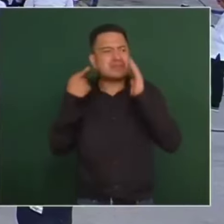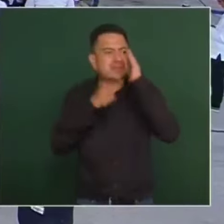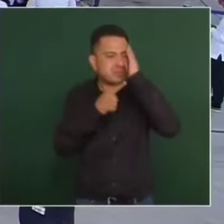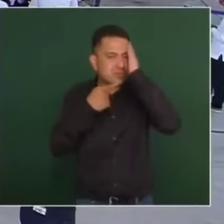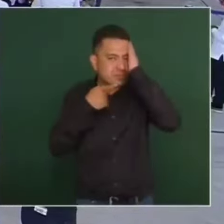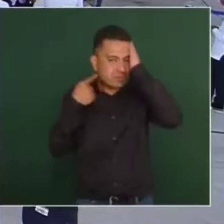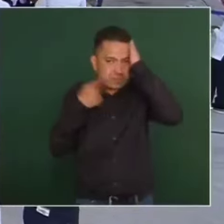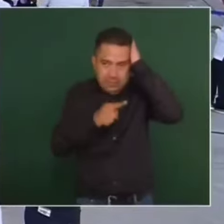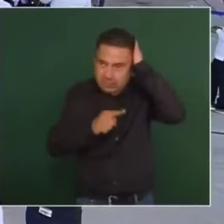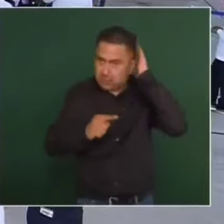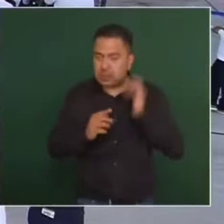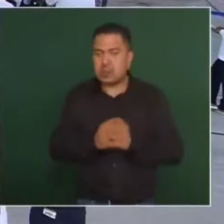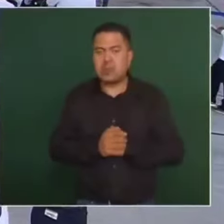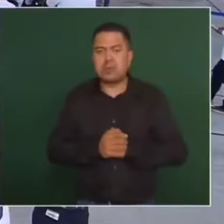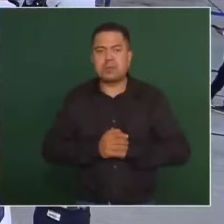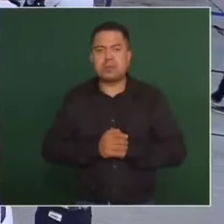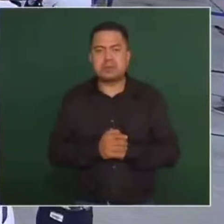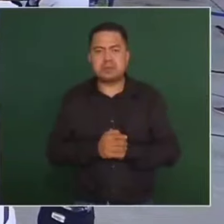demandas.